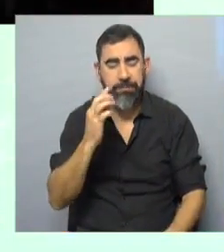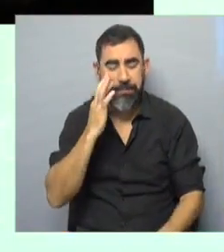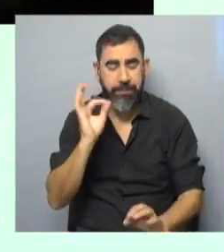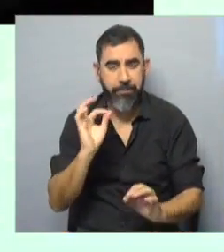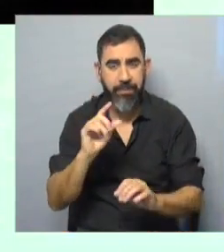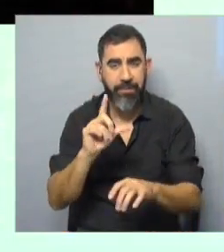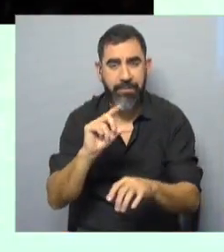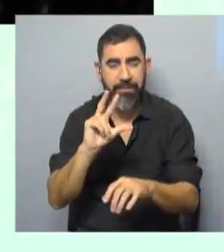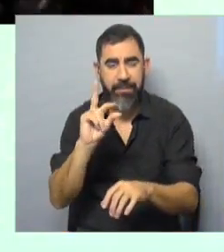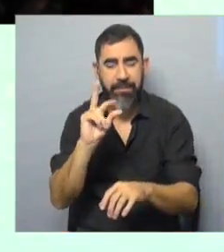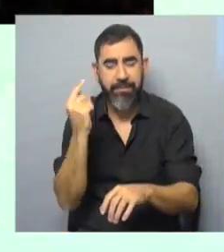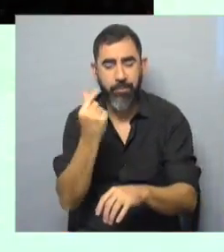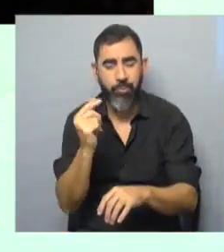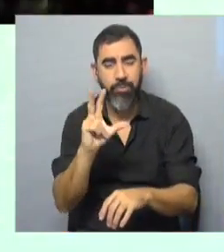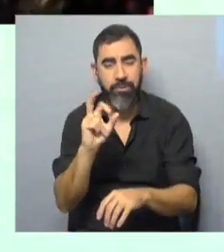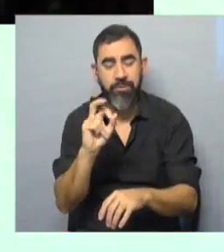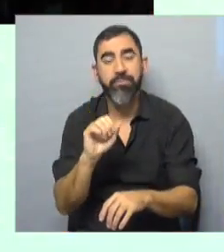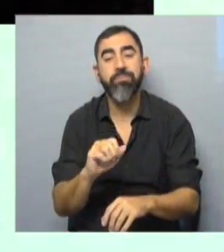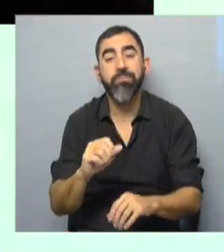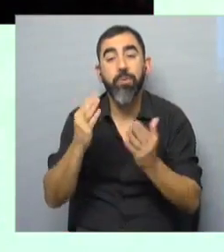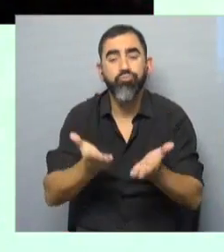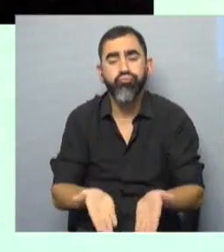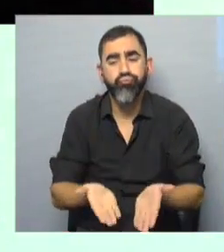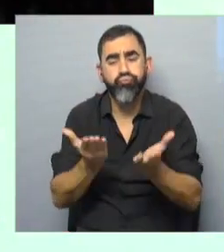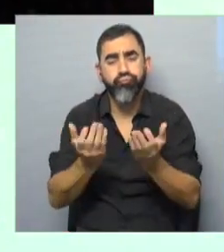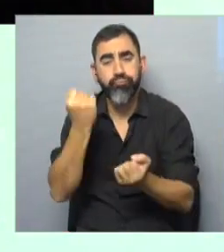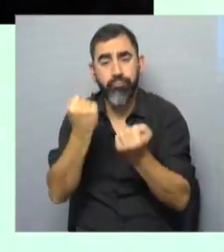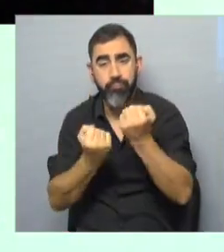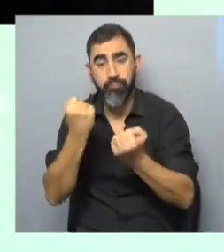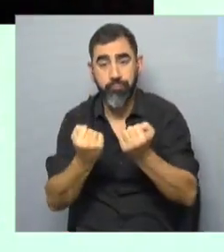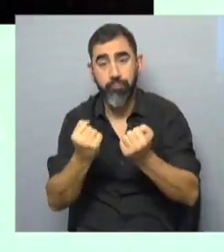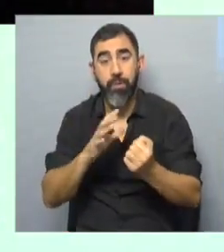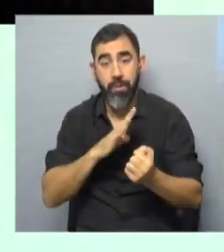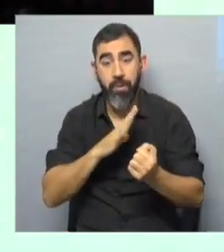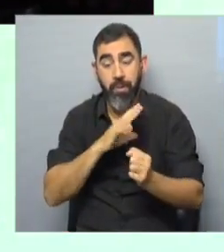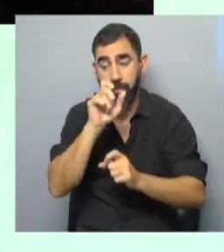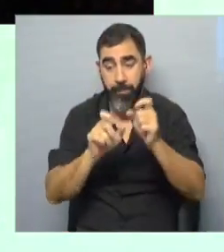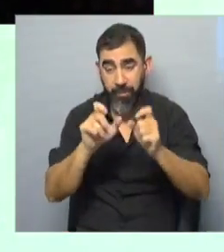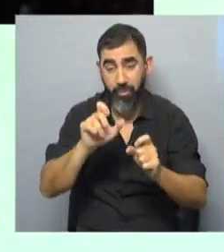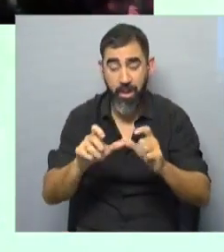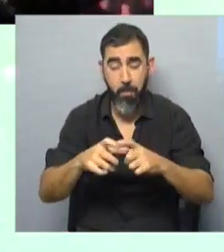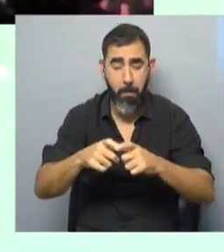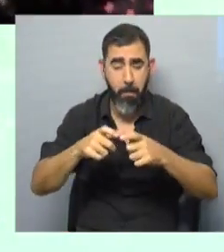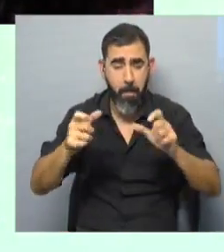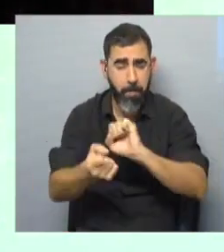redondear. Me quedan 30 segundos. Bueno, en un crecimiento tan grande como hemos tenido de población carcelaria,